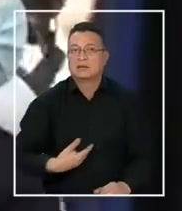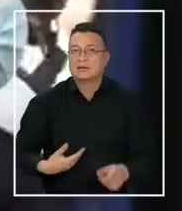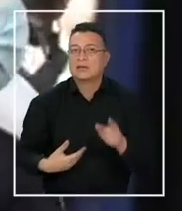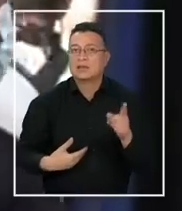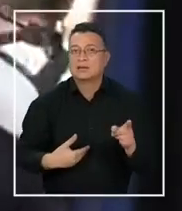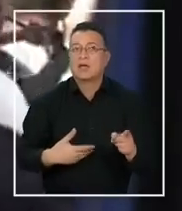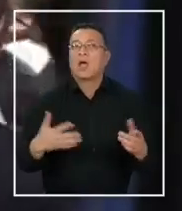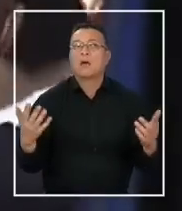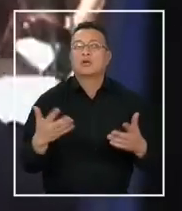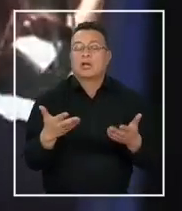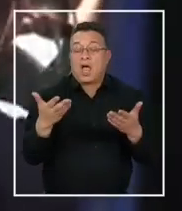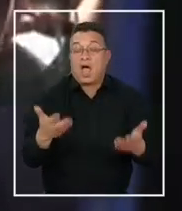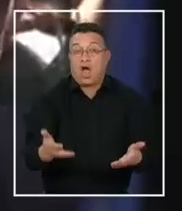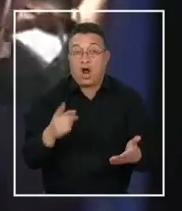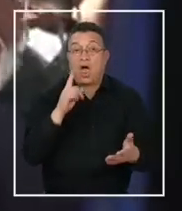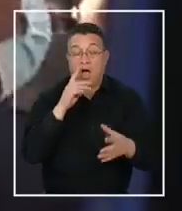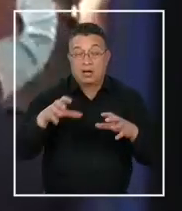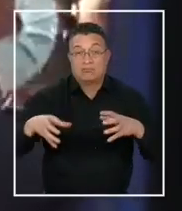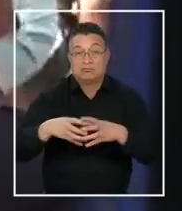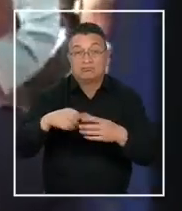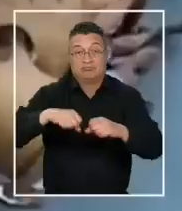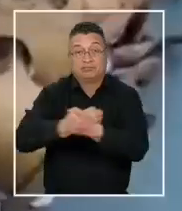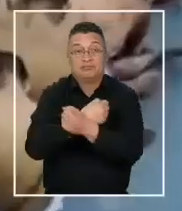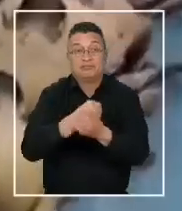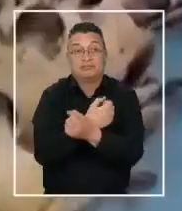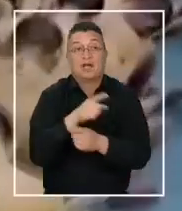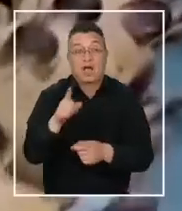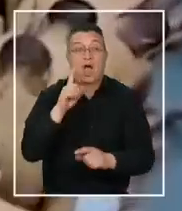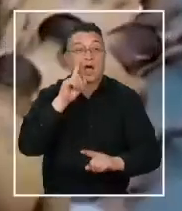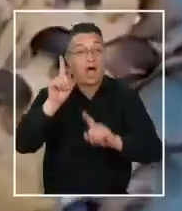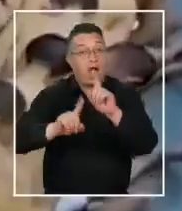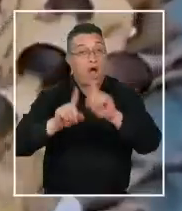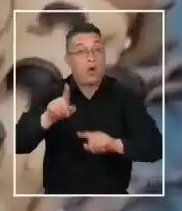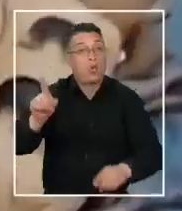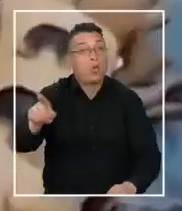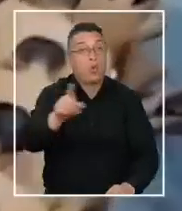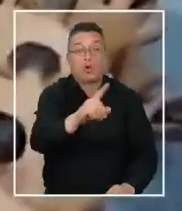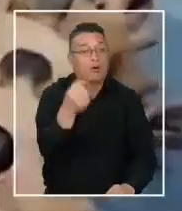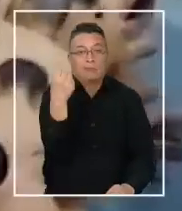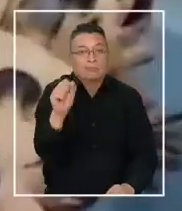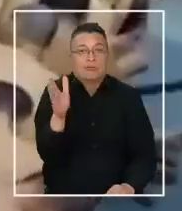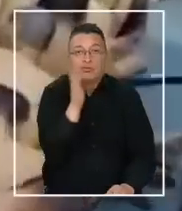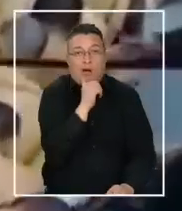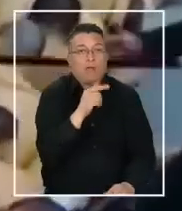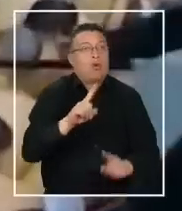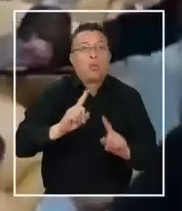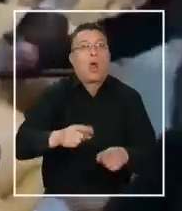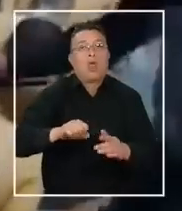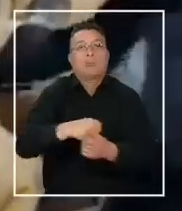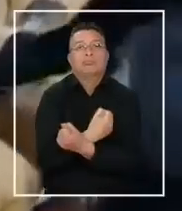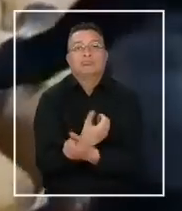que quienes están en las ahora temidas cárceles salvadoreñas, en algunos casos, no habrían cometido delito alguno.